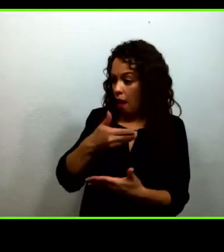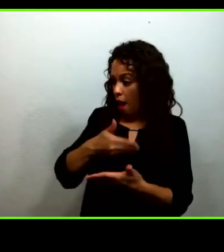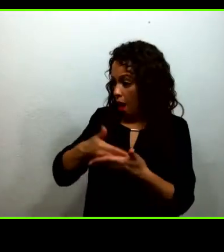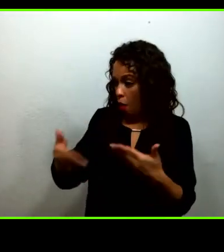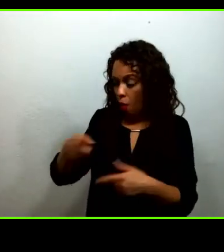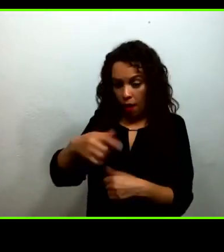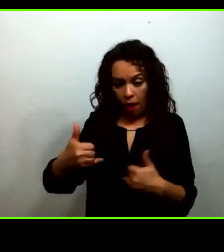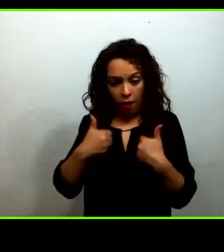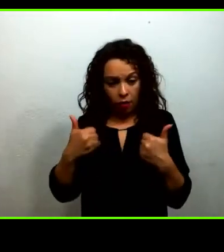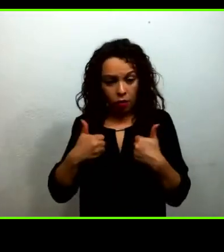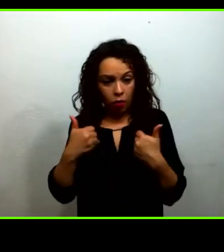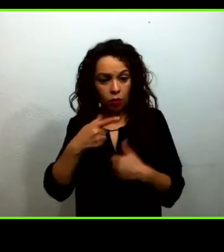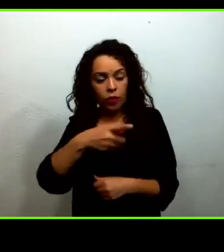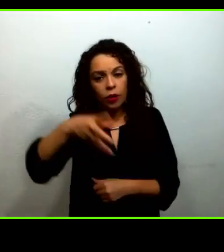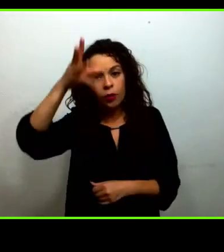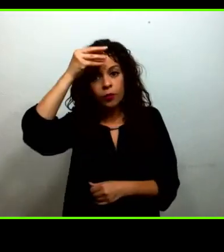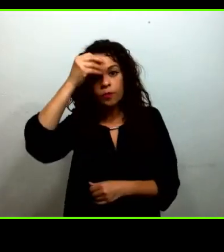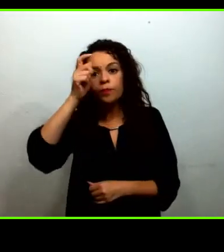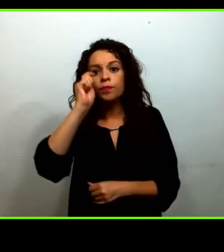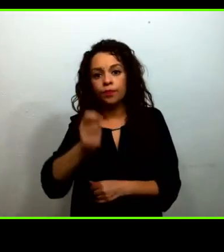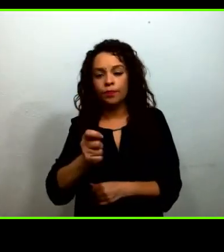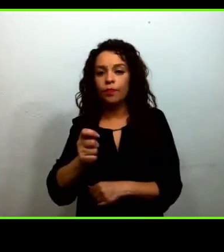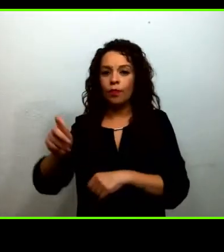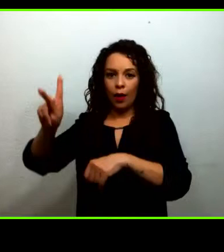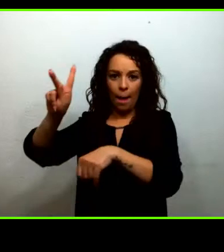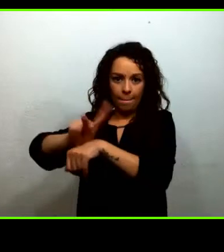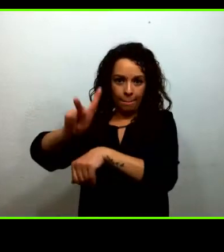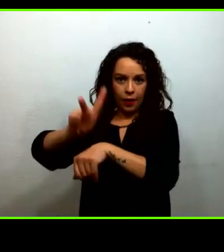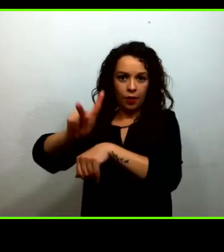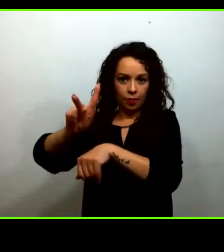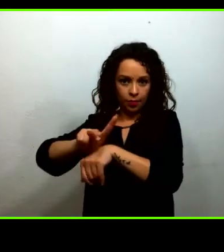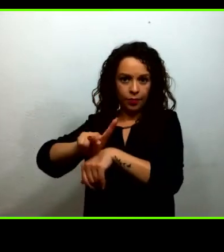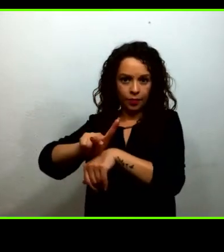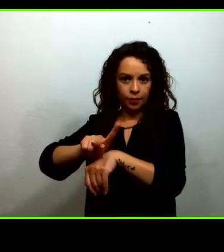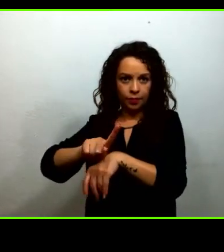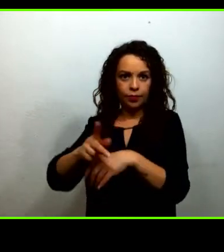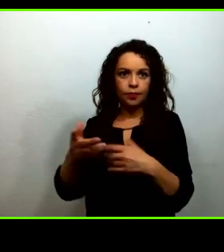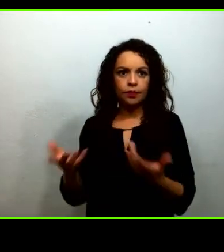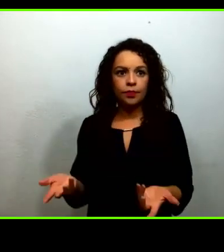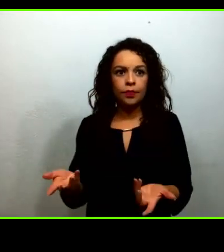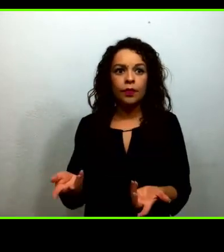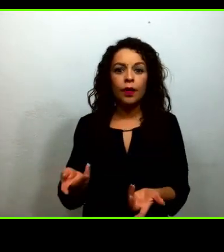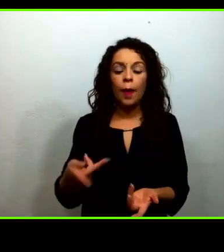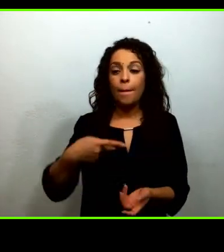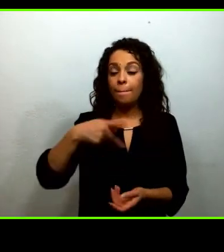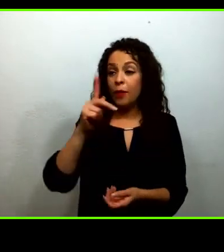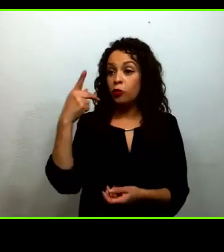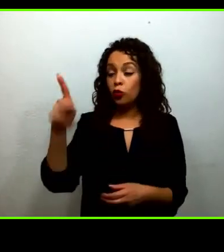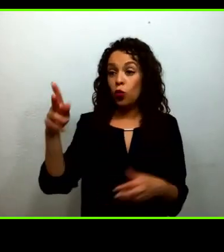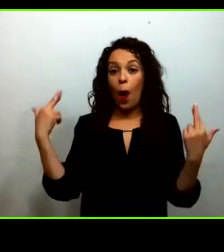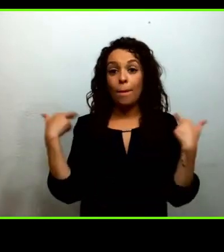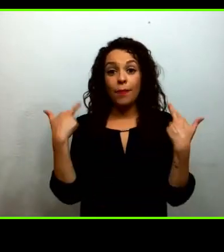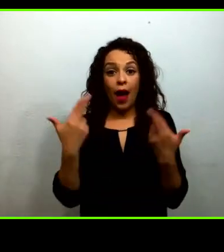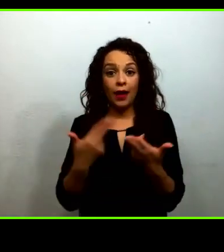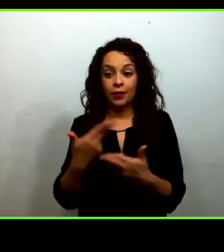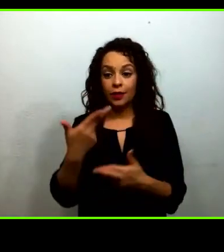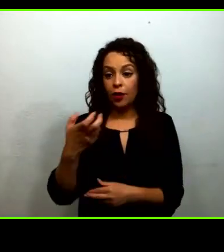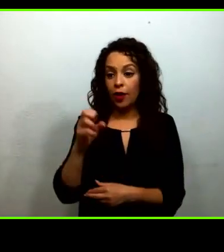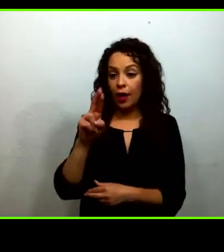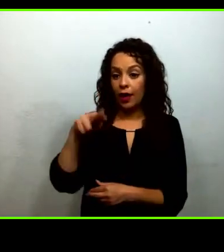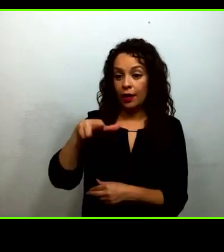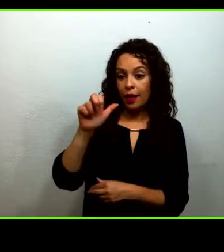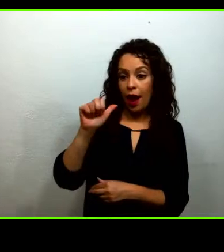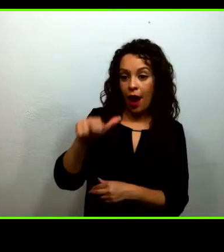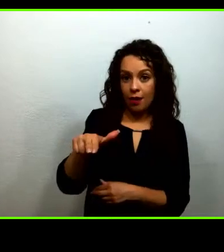superior y aceptaron, a través de la invitación que su maestro, el maestro Hernán, que fue su maestro de telesecundaria,